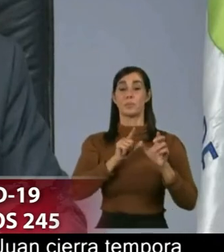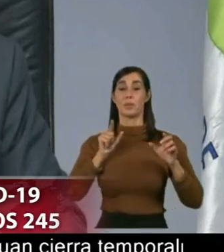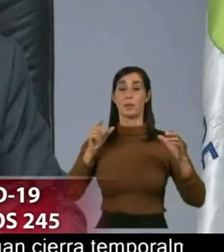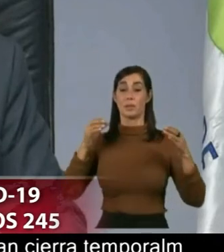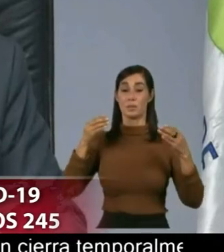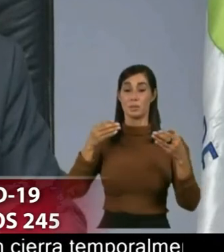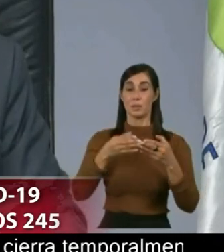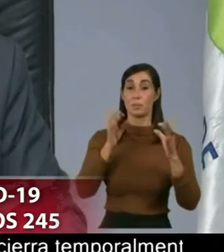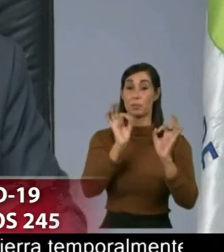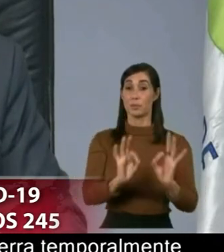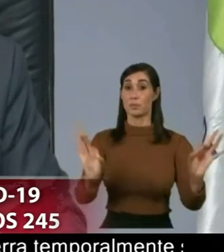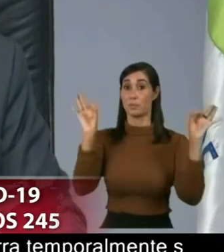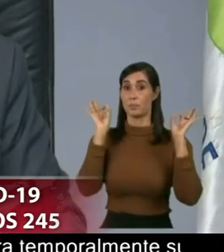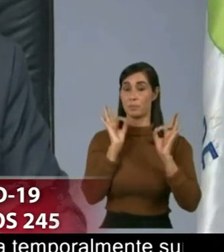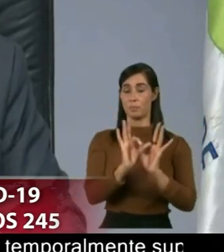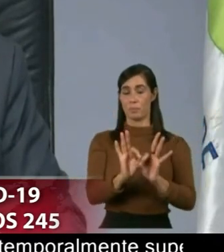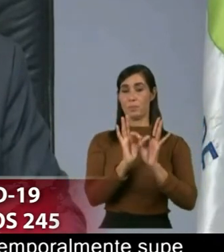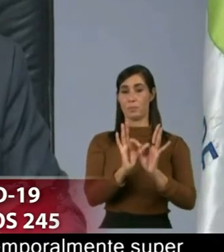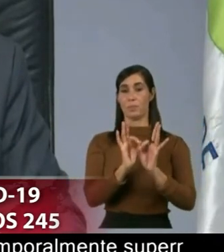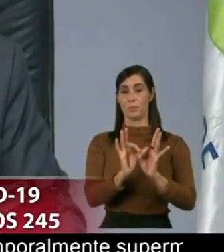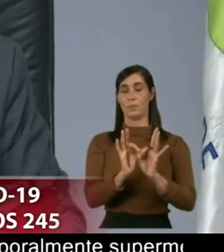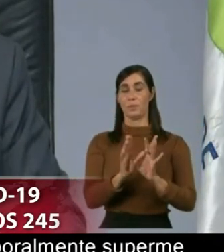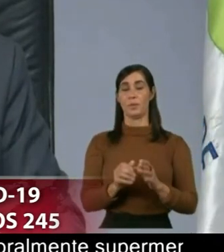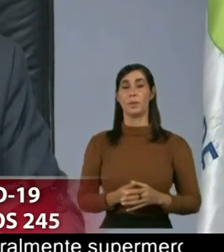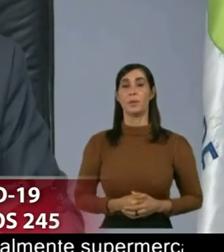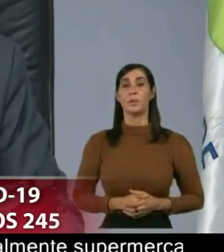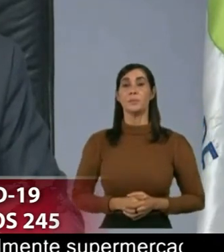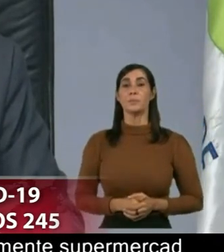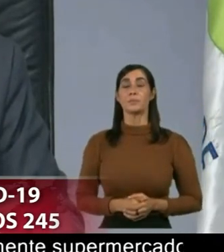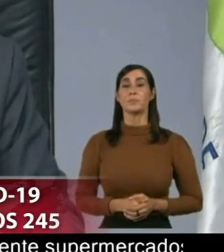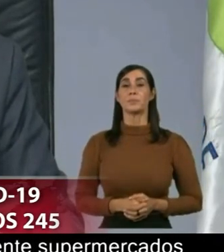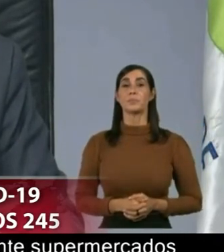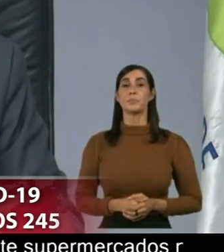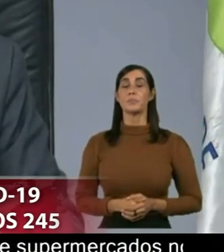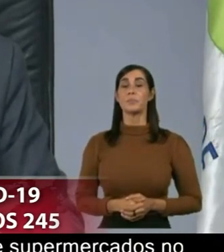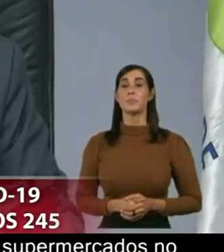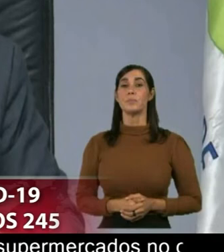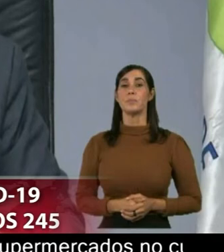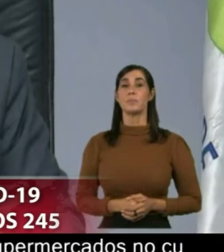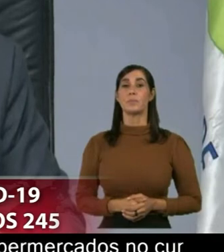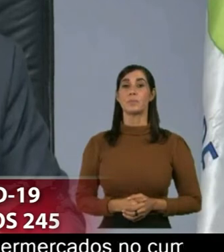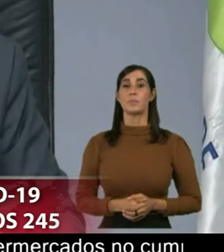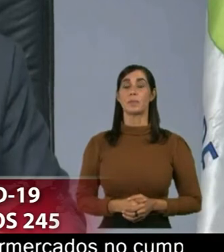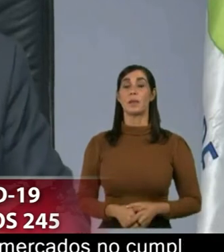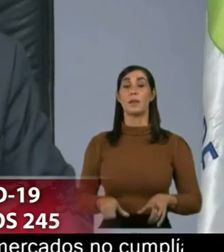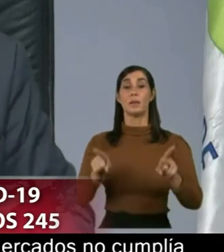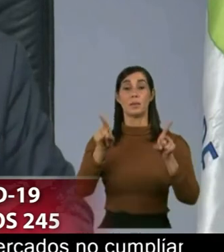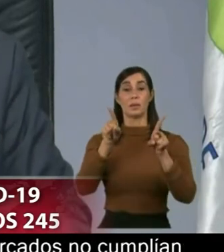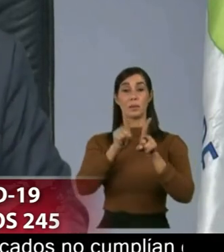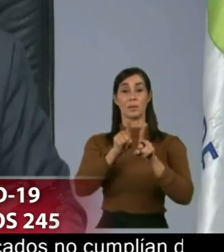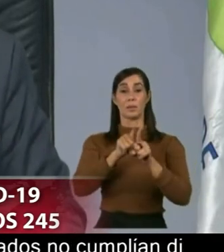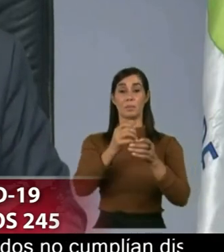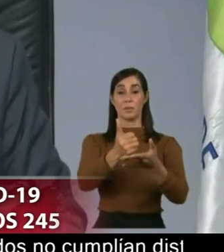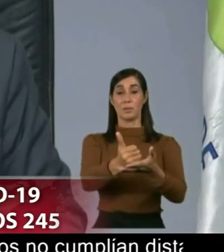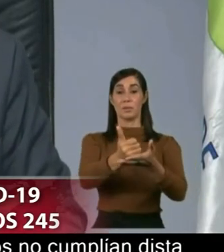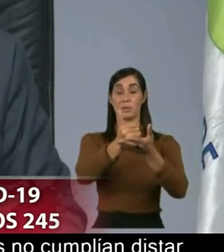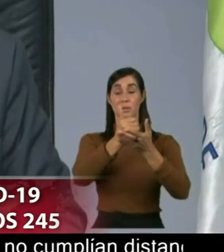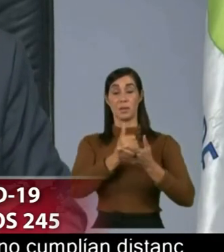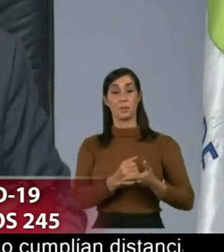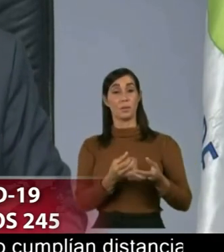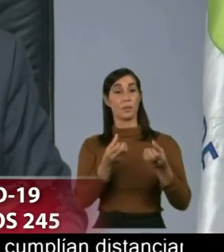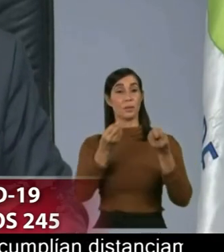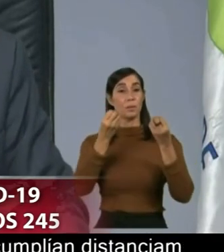sumamente importante y además que está agregando mucho valor a esta respuesta